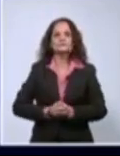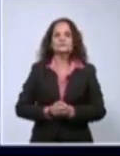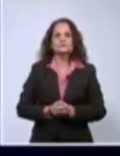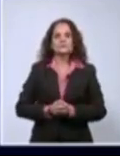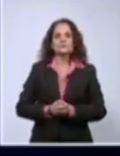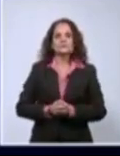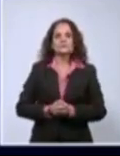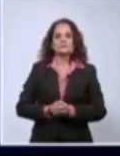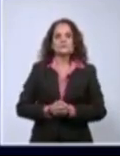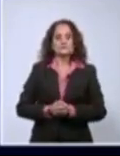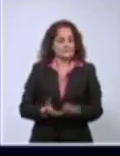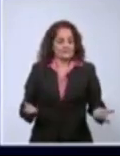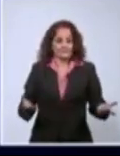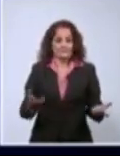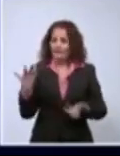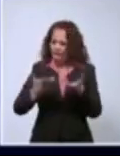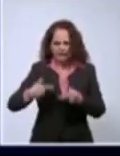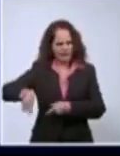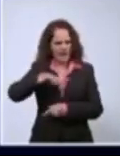Es fuego, a ver.